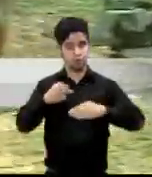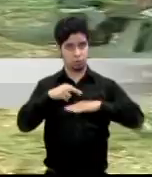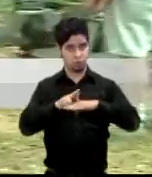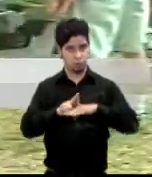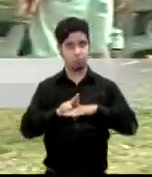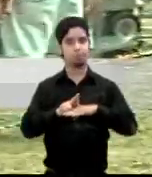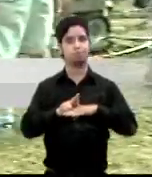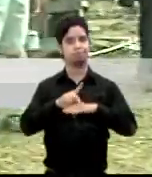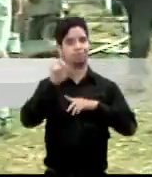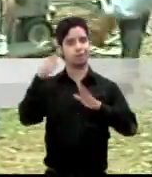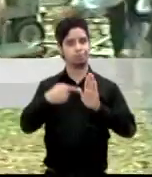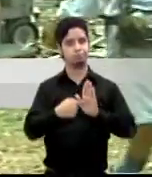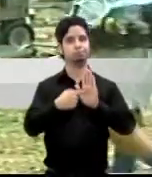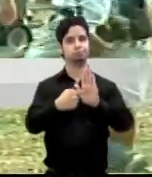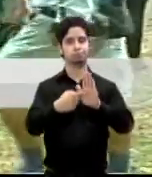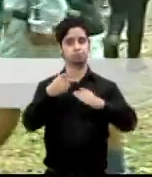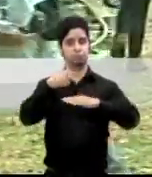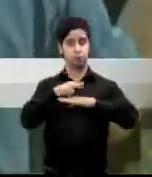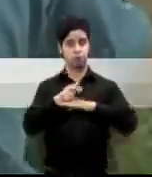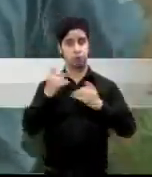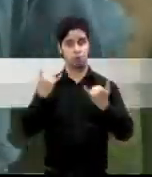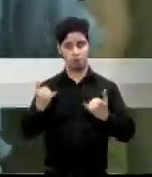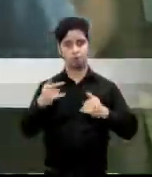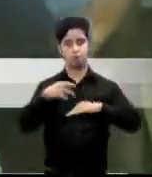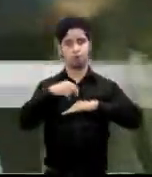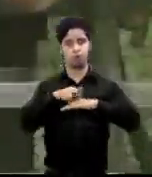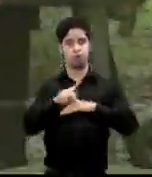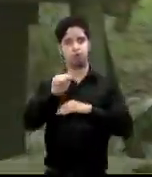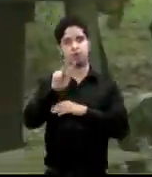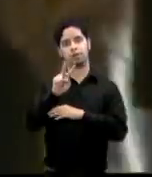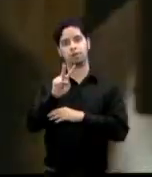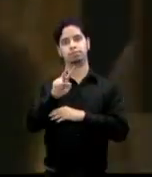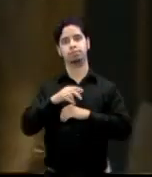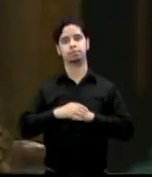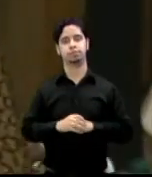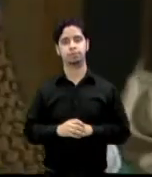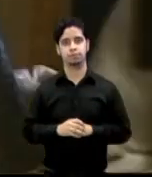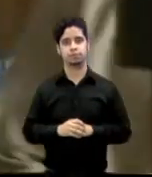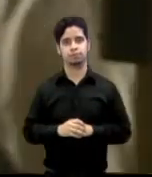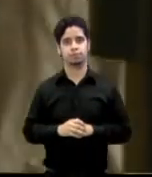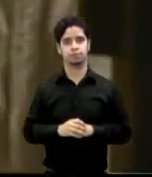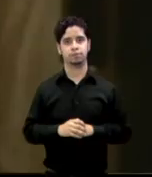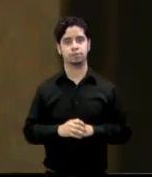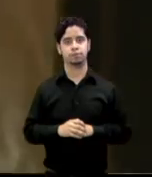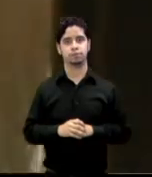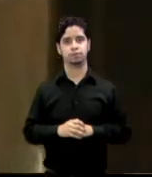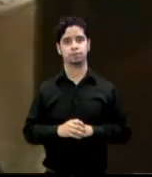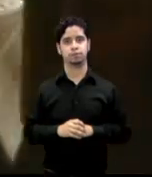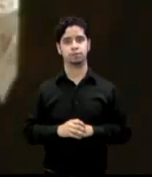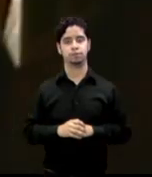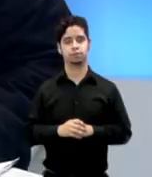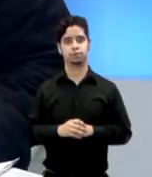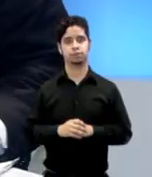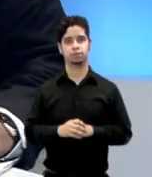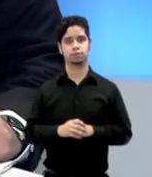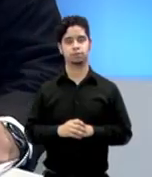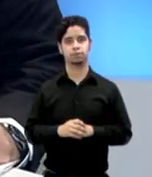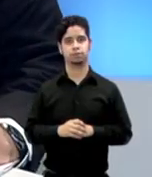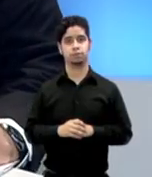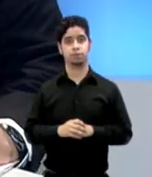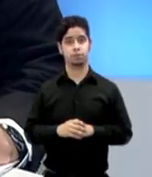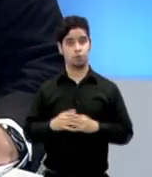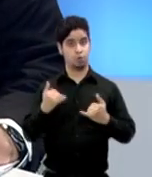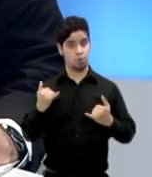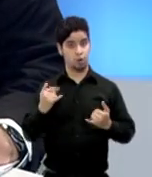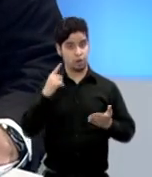puertorriqueño hoy puerto rico tv desde san juan franca macho noticias 24 7 informa y hoy